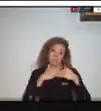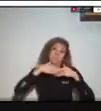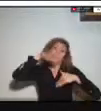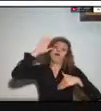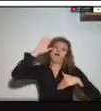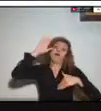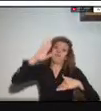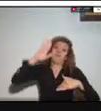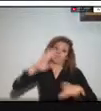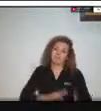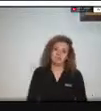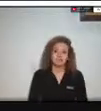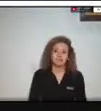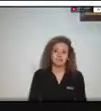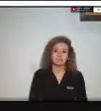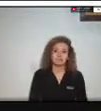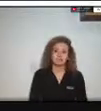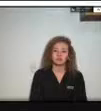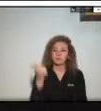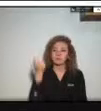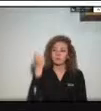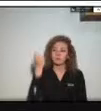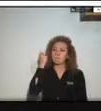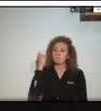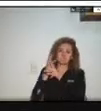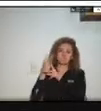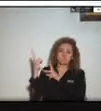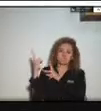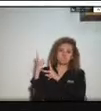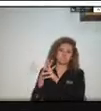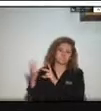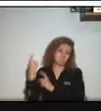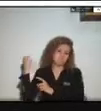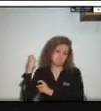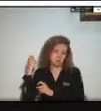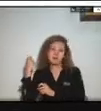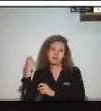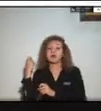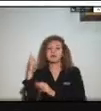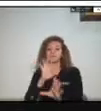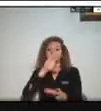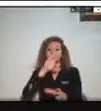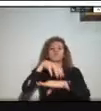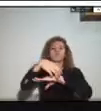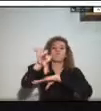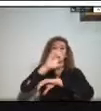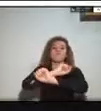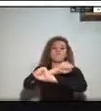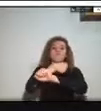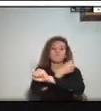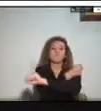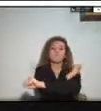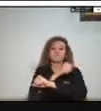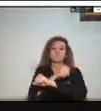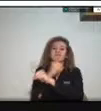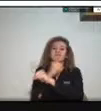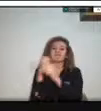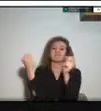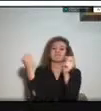que he estado en la unidad de riesgos pues es como el reto que hemos tenido